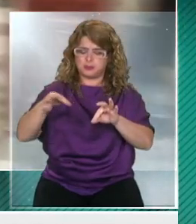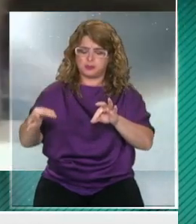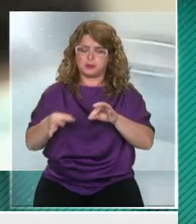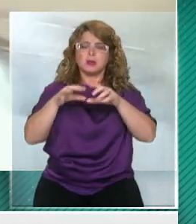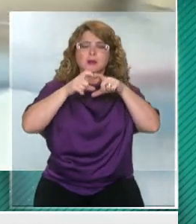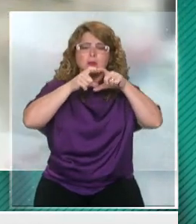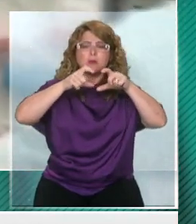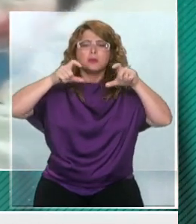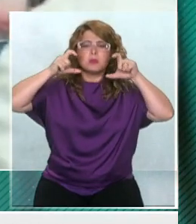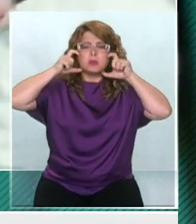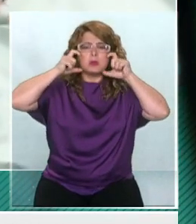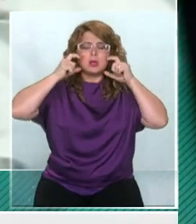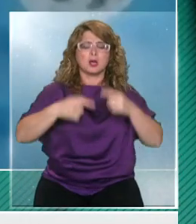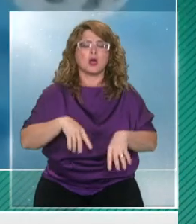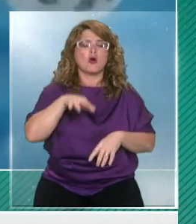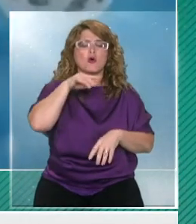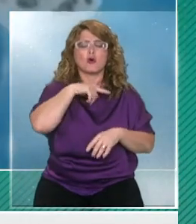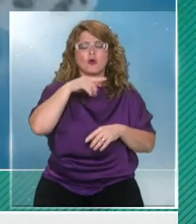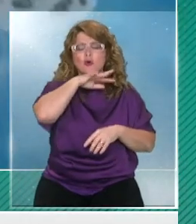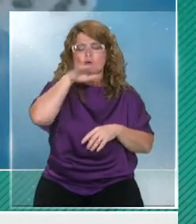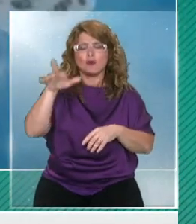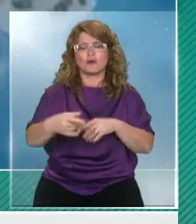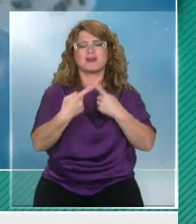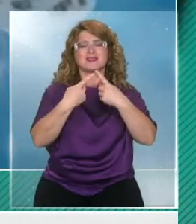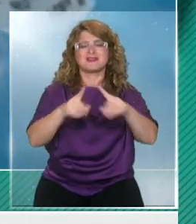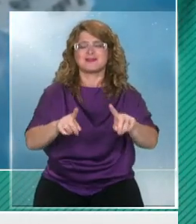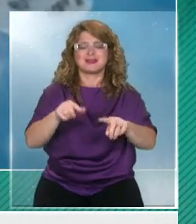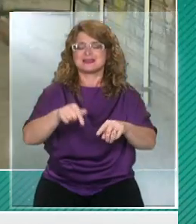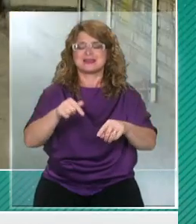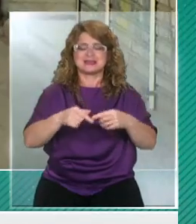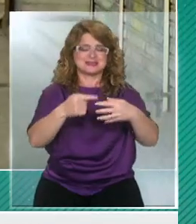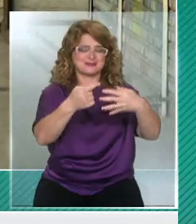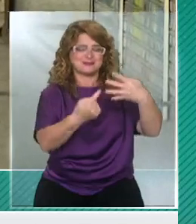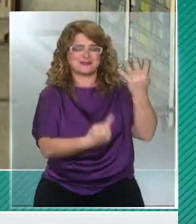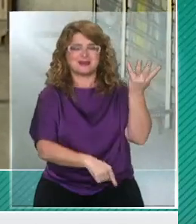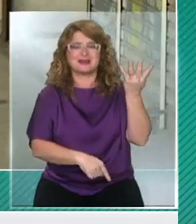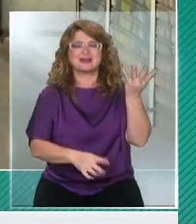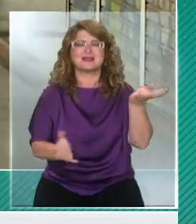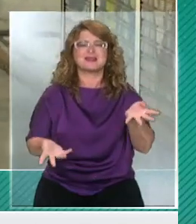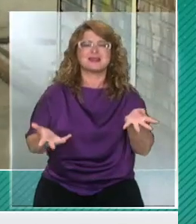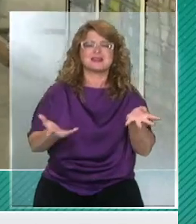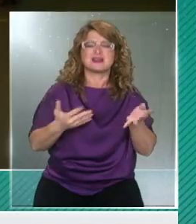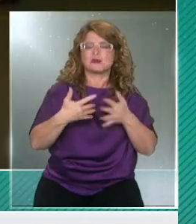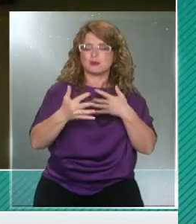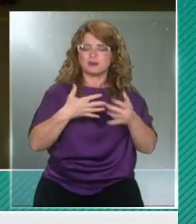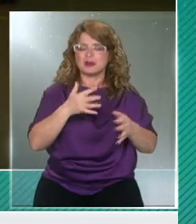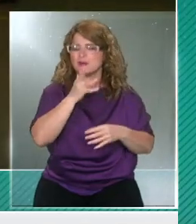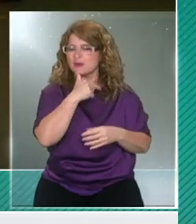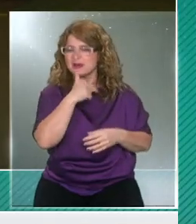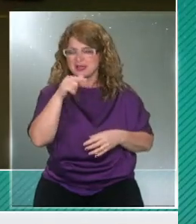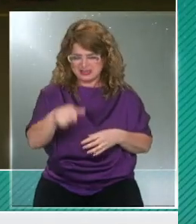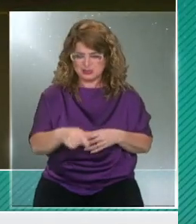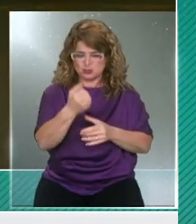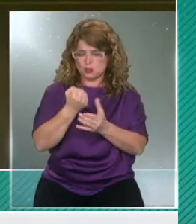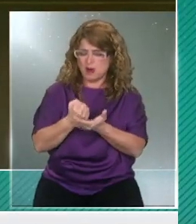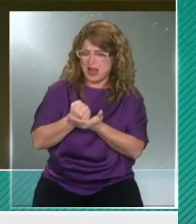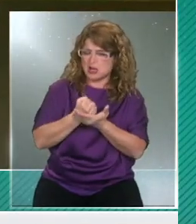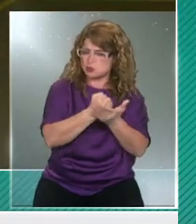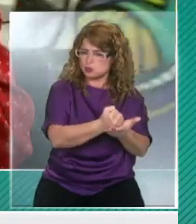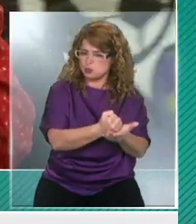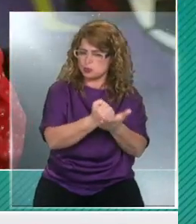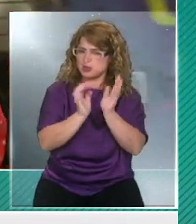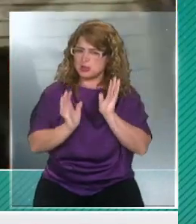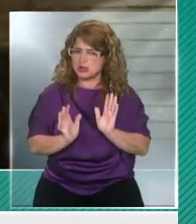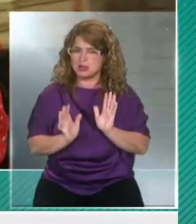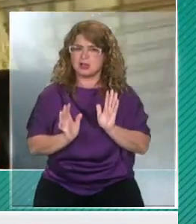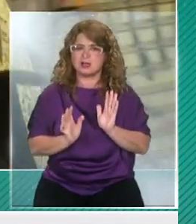ellos mismos de distintos colores y que no tienen las características de una mascarilla normal. ¿Eso sirve de alguna manera o podría ser contraproducente